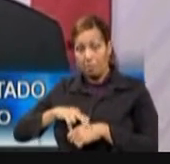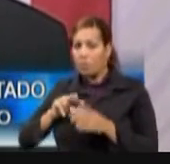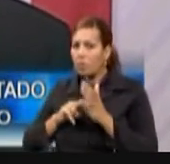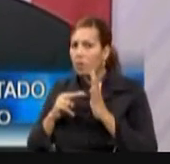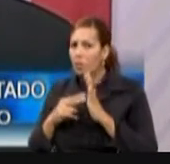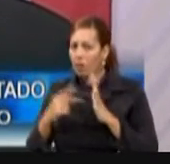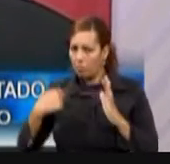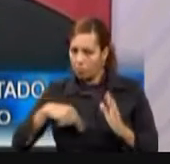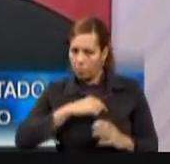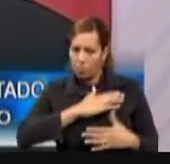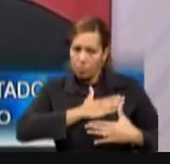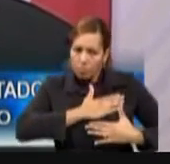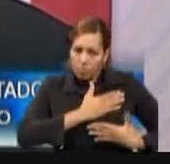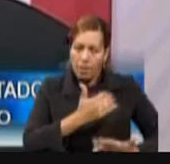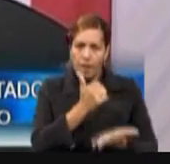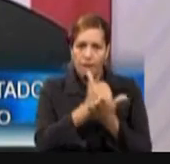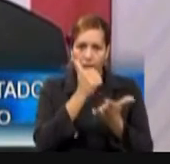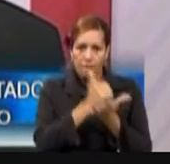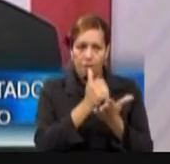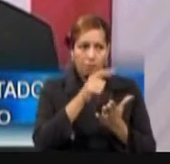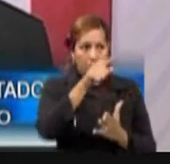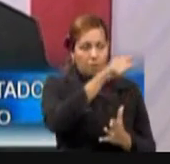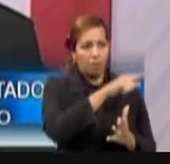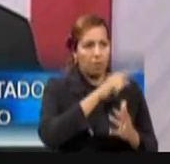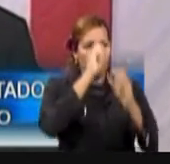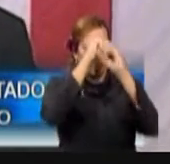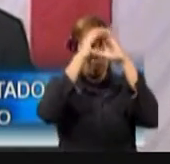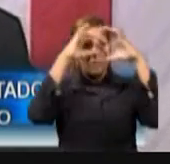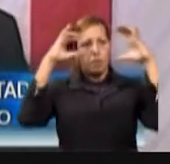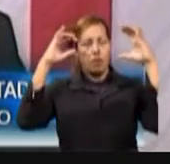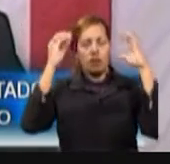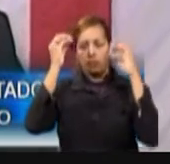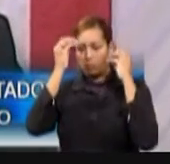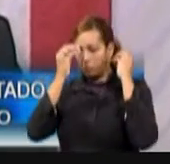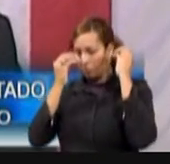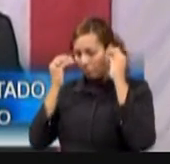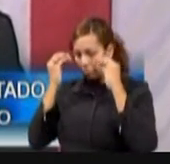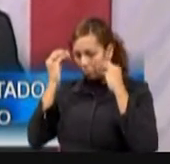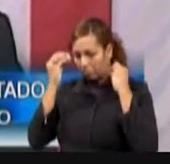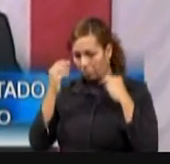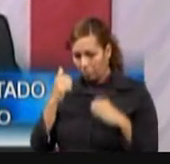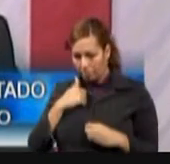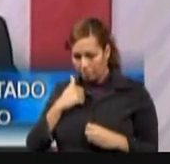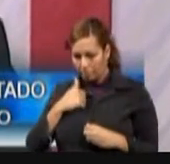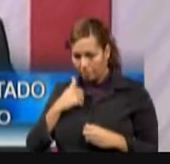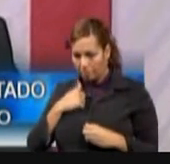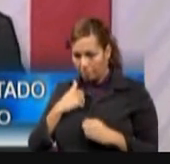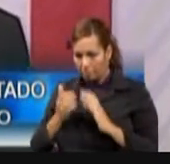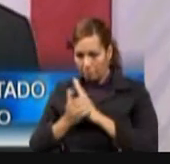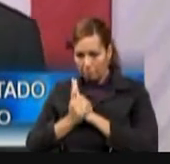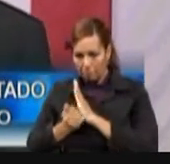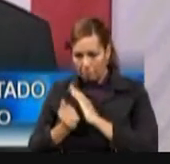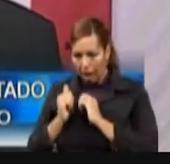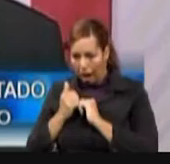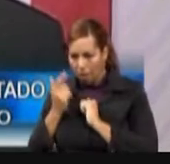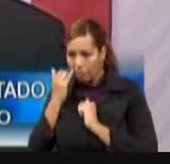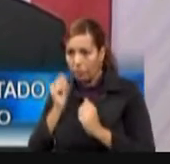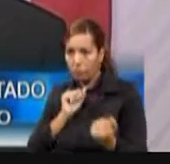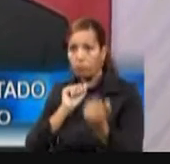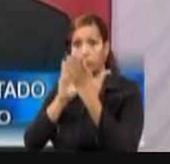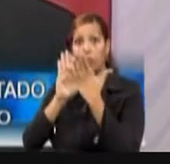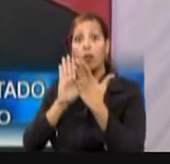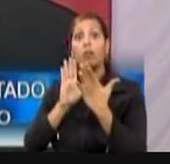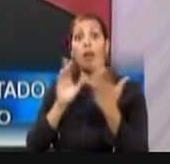nuestros hermanos, el desastre que ellos sufrieron nos debe llevar a reflexionar sobre nuestra propia capacidad para enfrentar un desastre natural